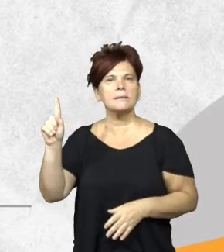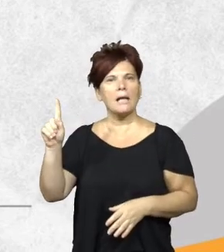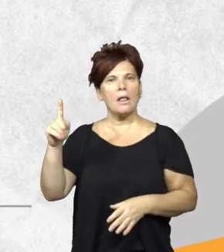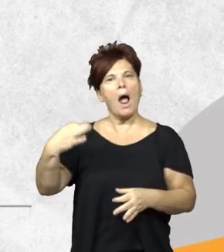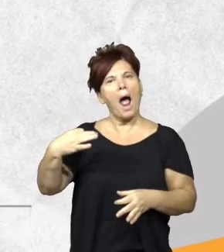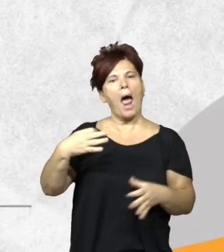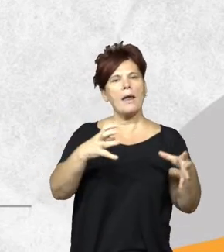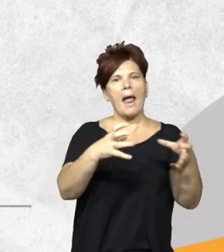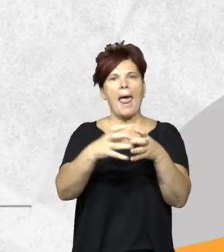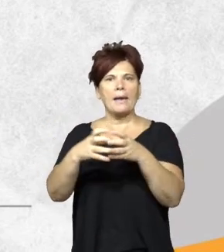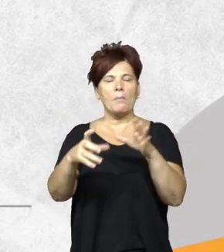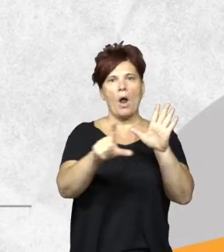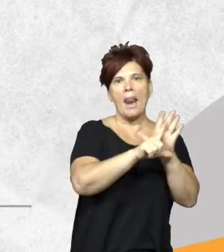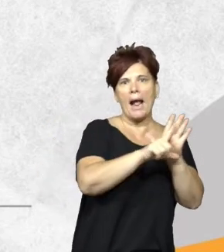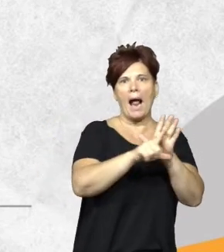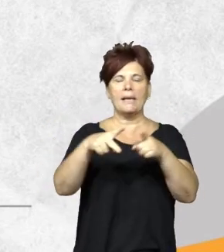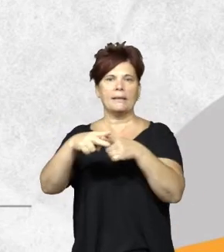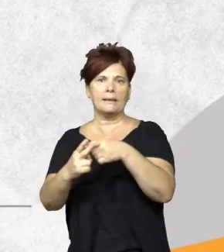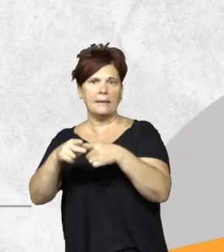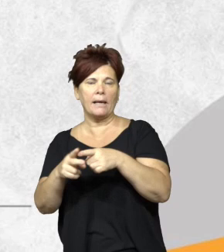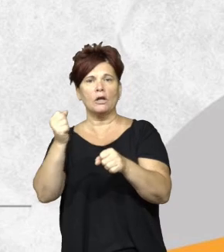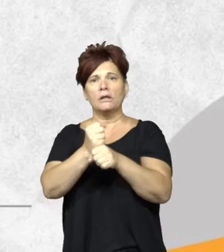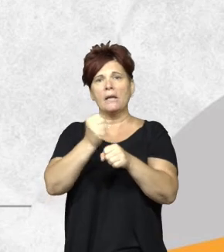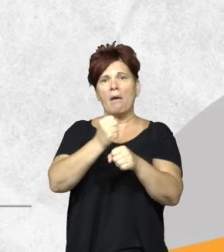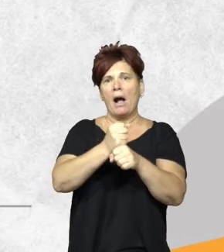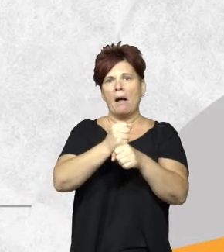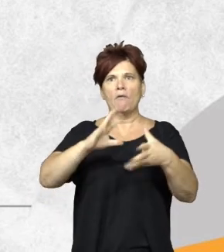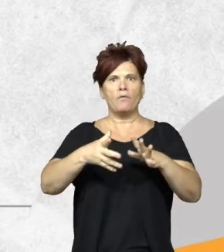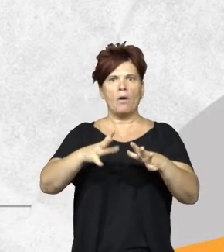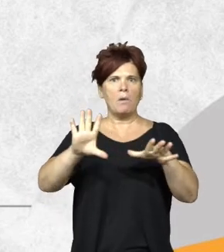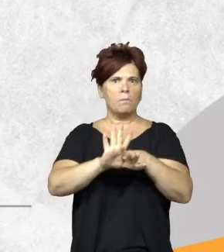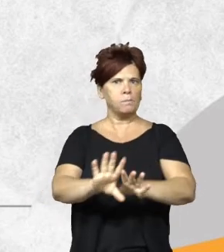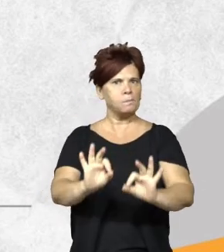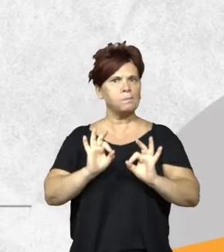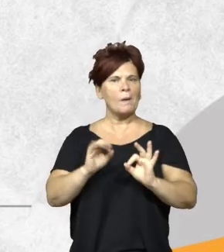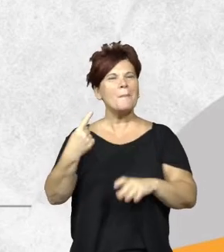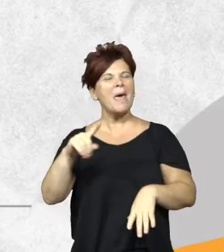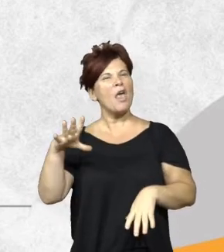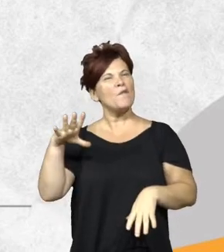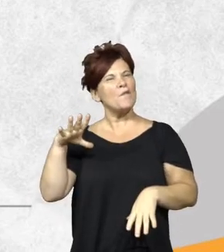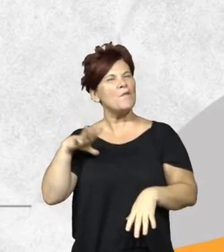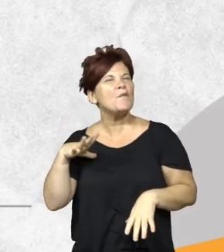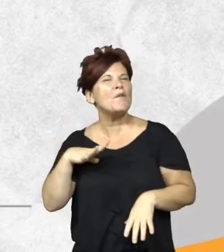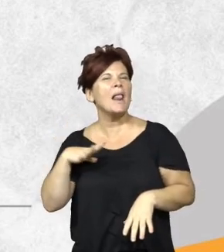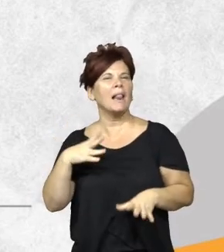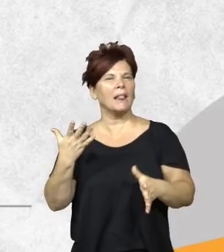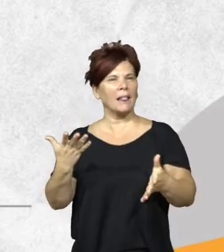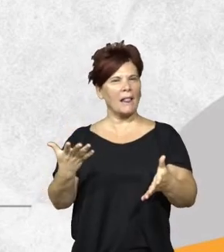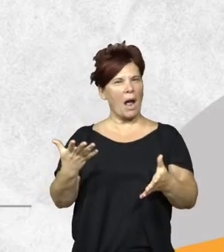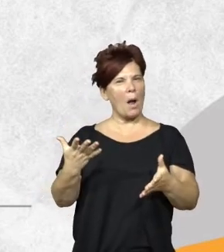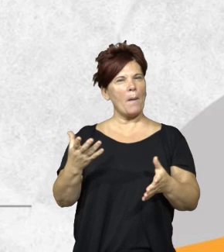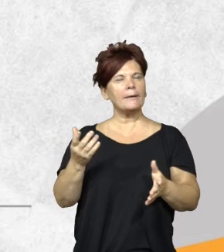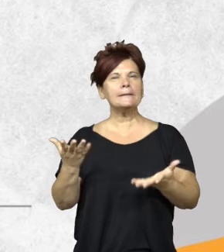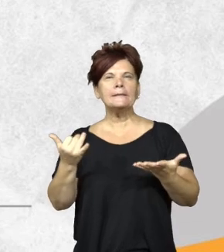equipos legales y equipos técnicos que trabajaban de una manera eficiente pero faltaba la parte donde